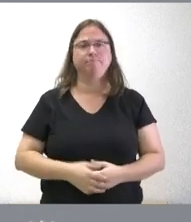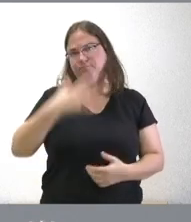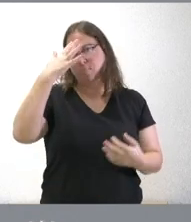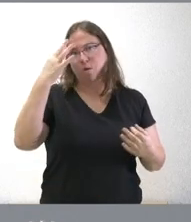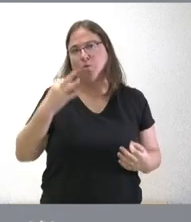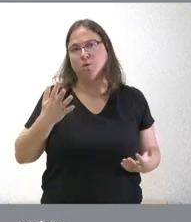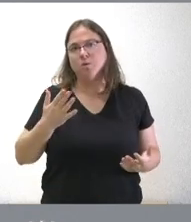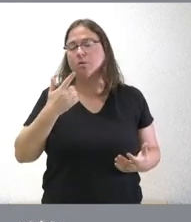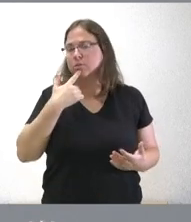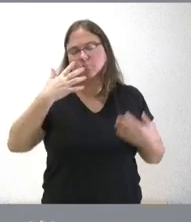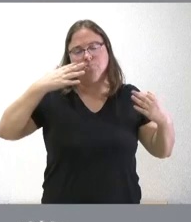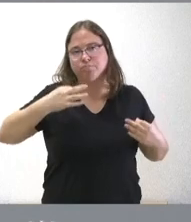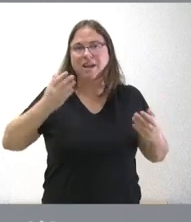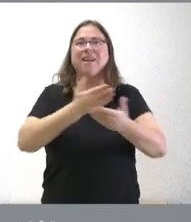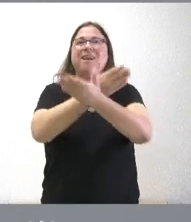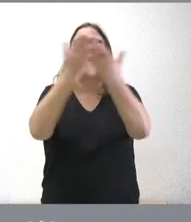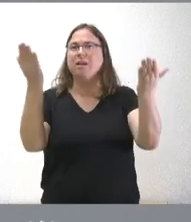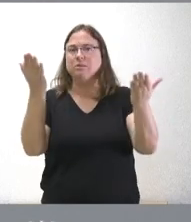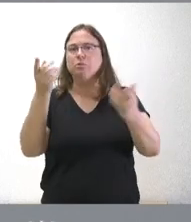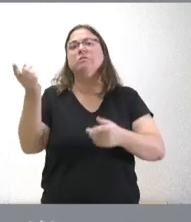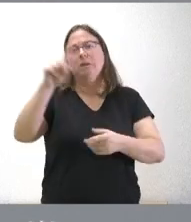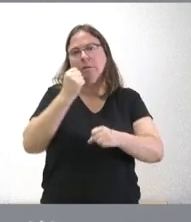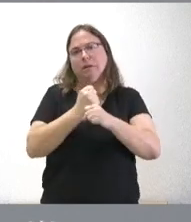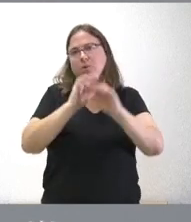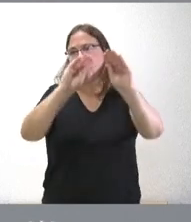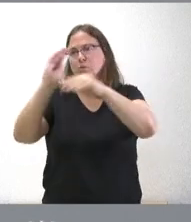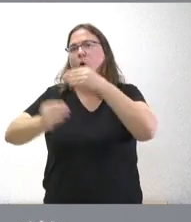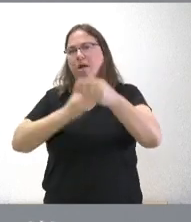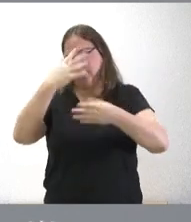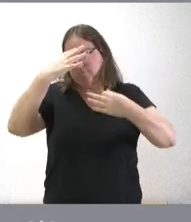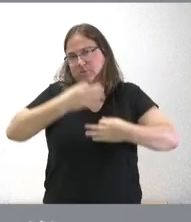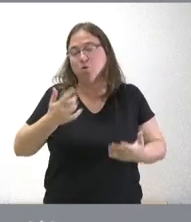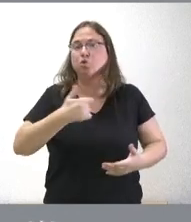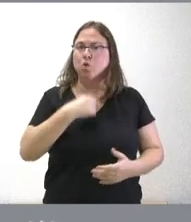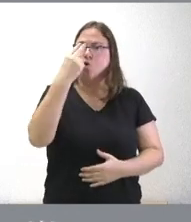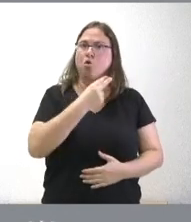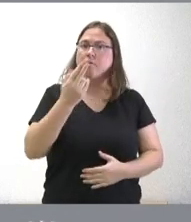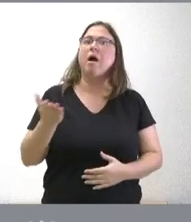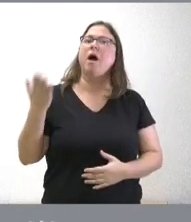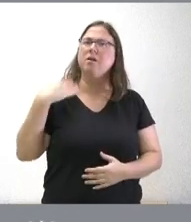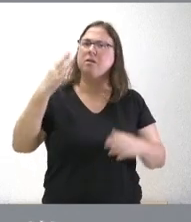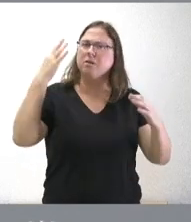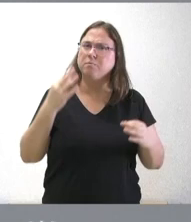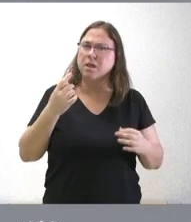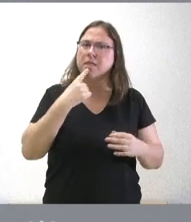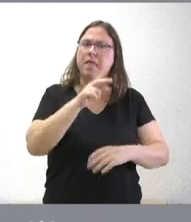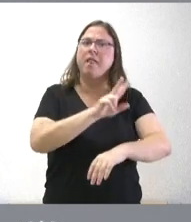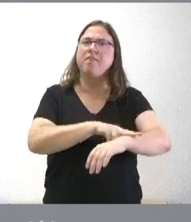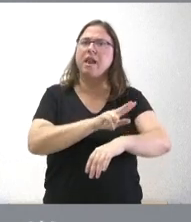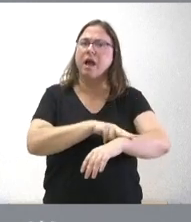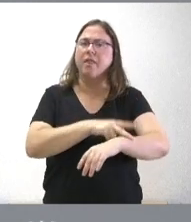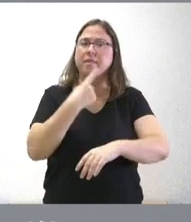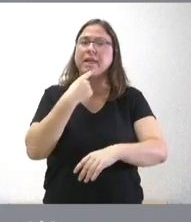evidentemente estoy convencido que el resto de Administraciones también hará sus trabajos yo le puedo confirmar y creo que ayer además lo apuntaba la propia delegada territorial